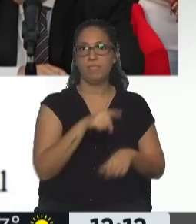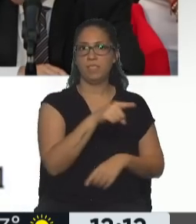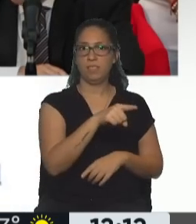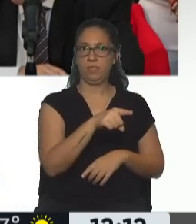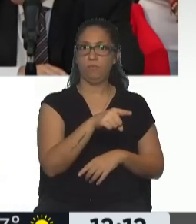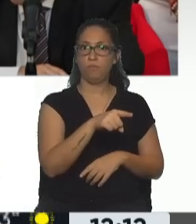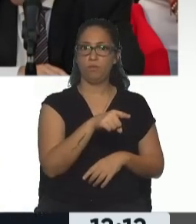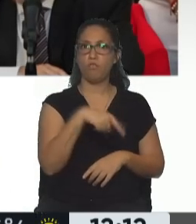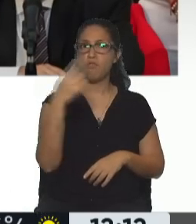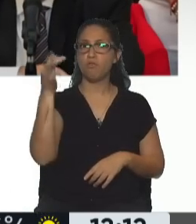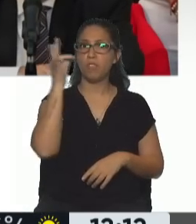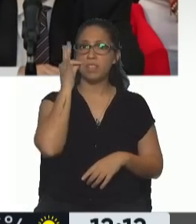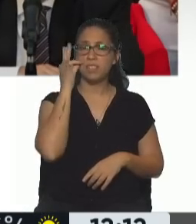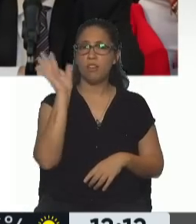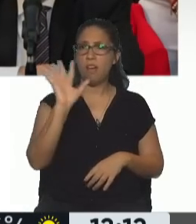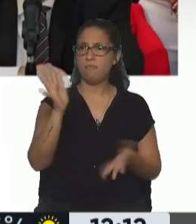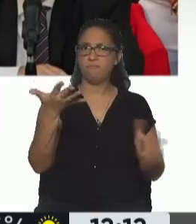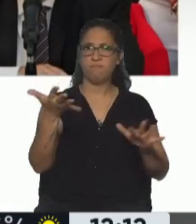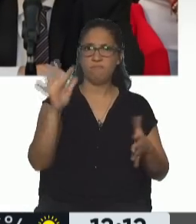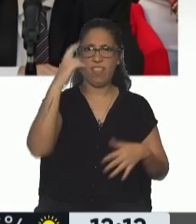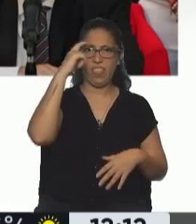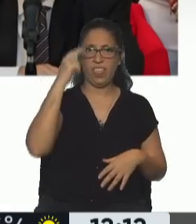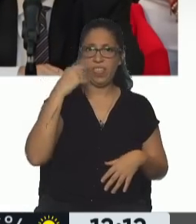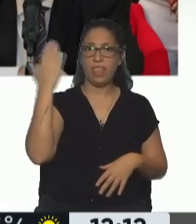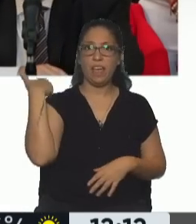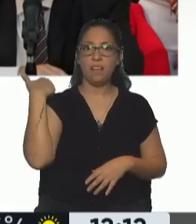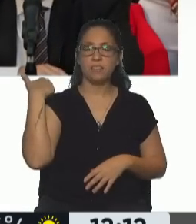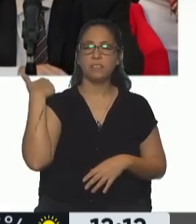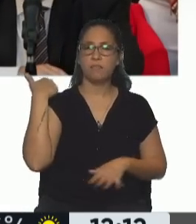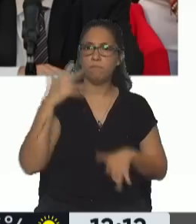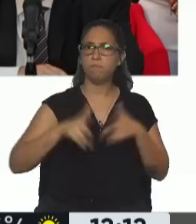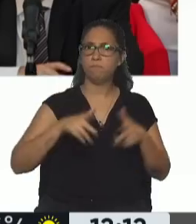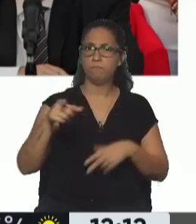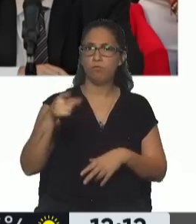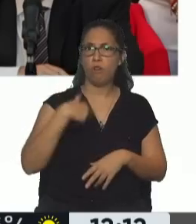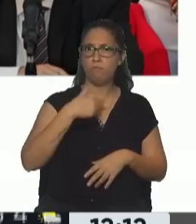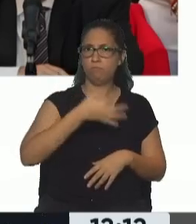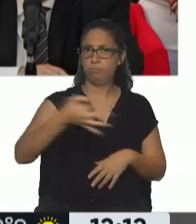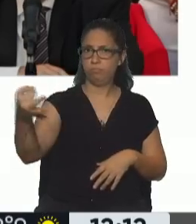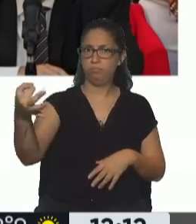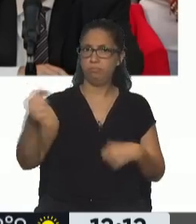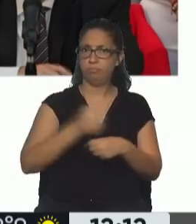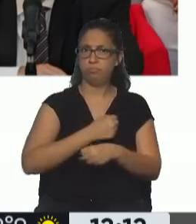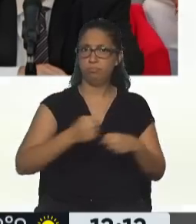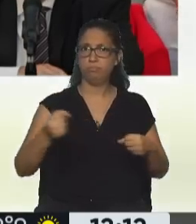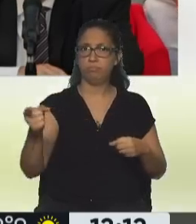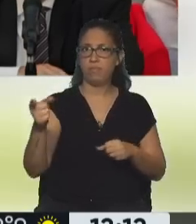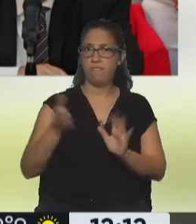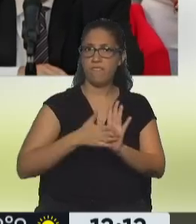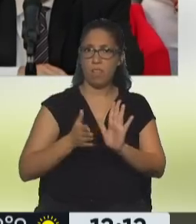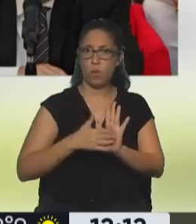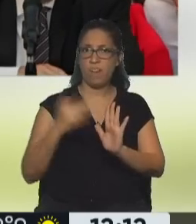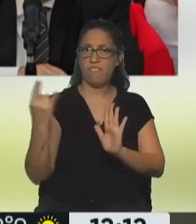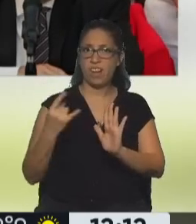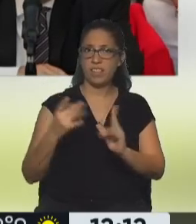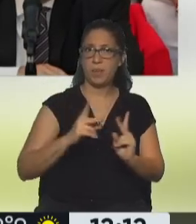hace aproximadamente 10 días, esto lo pude comprobar, facturas falsas de